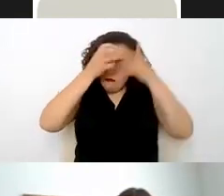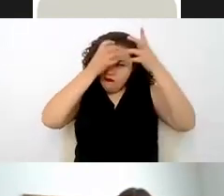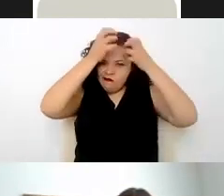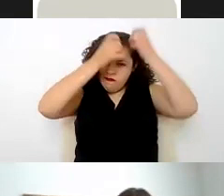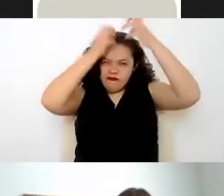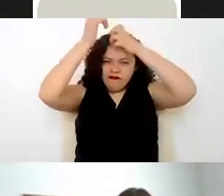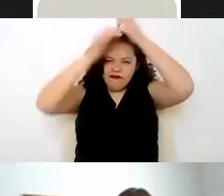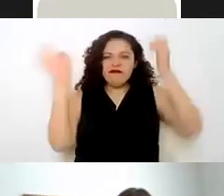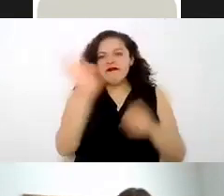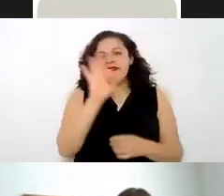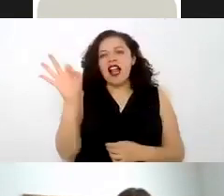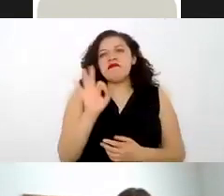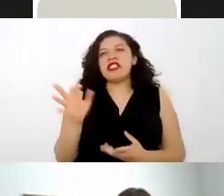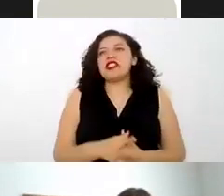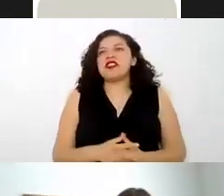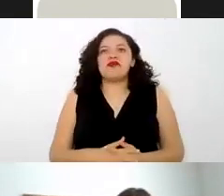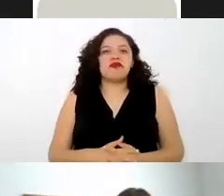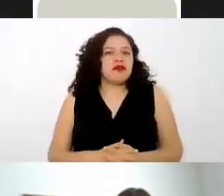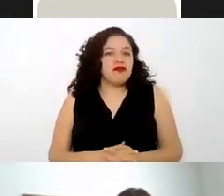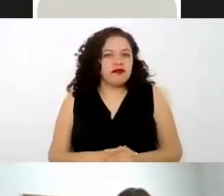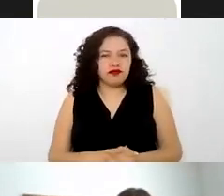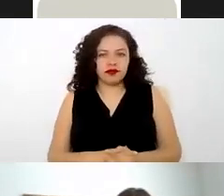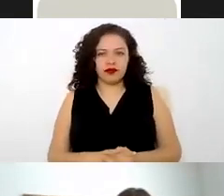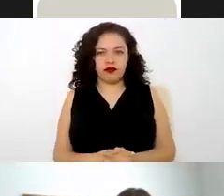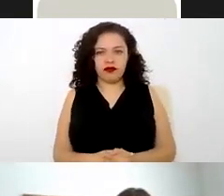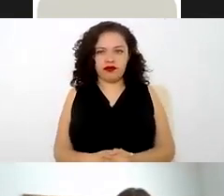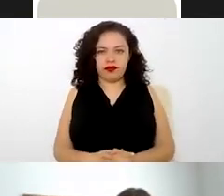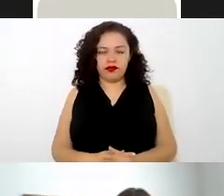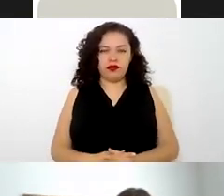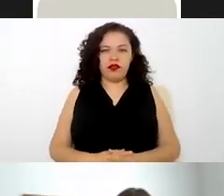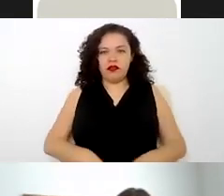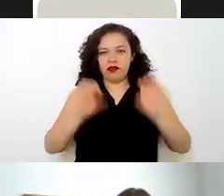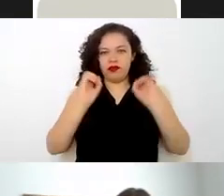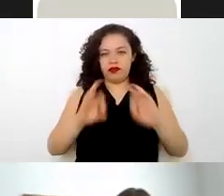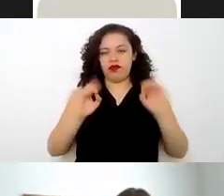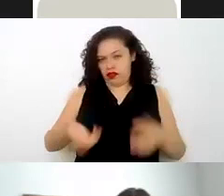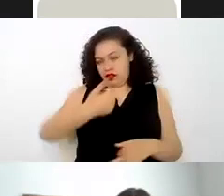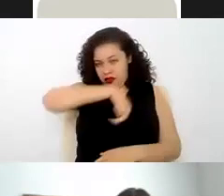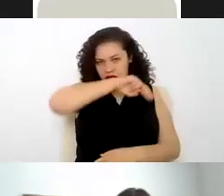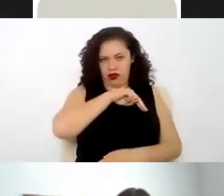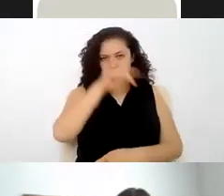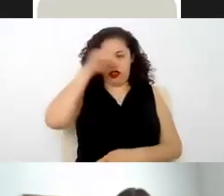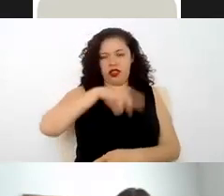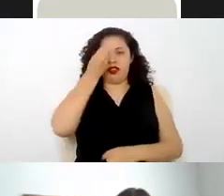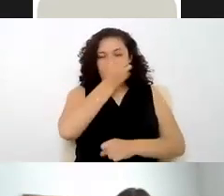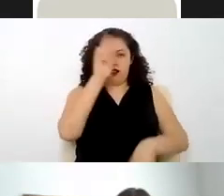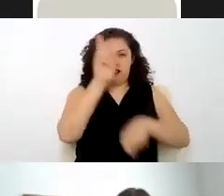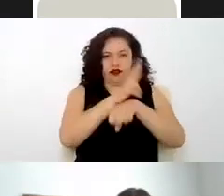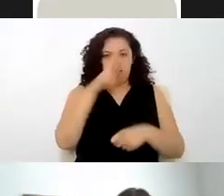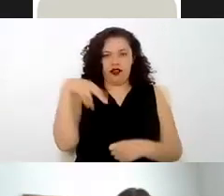podría ser en un despacho por ejemplo como el nuestro la secretaria que por su propia